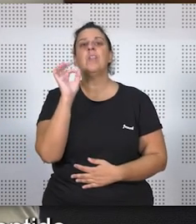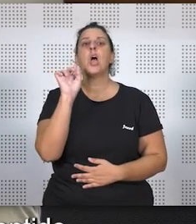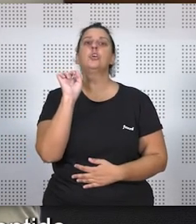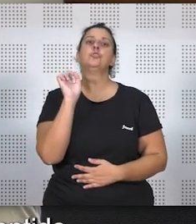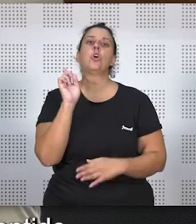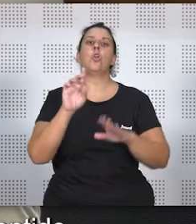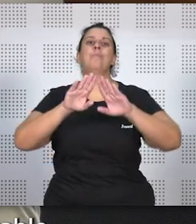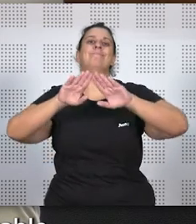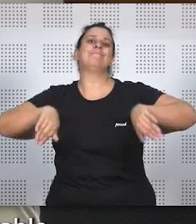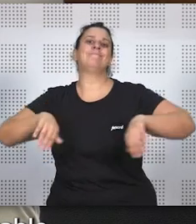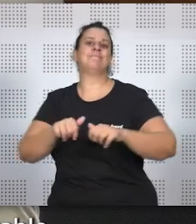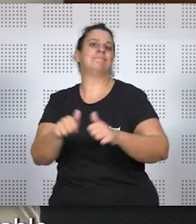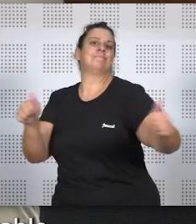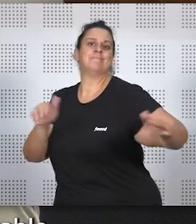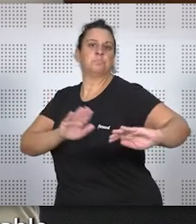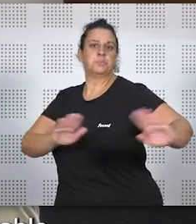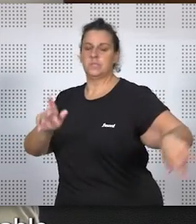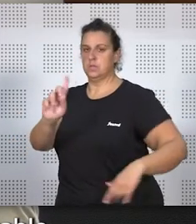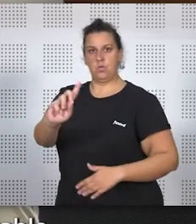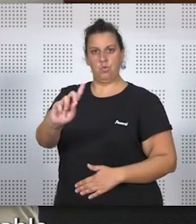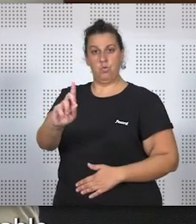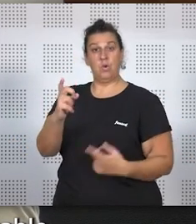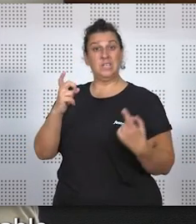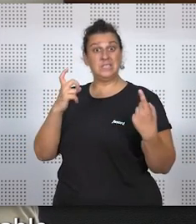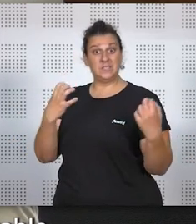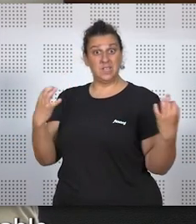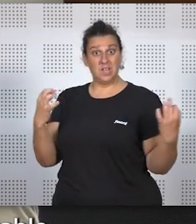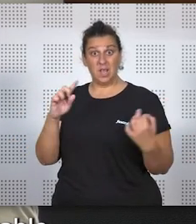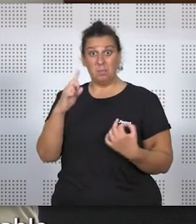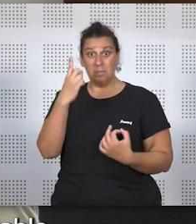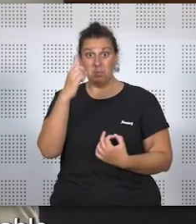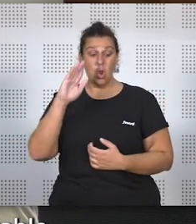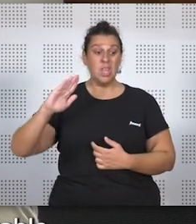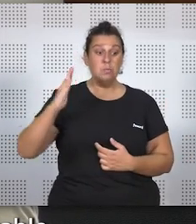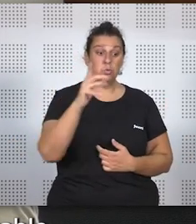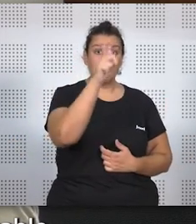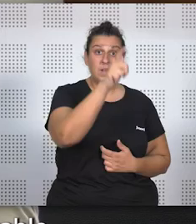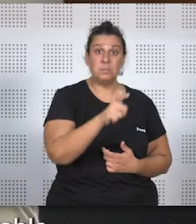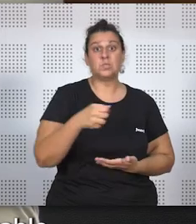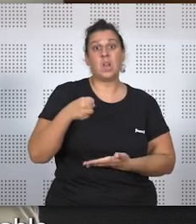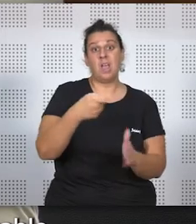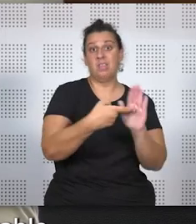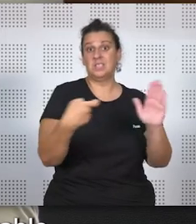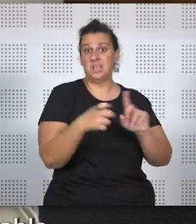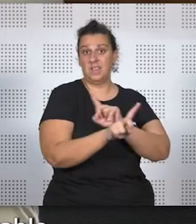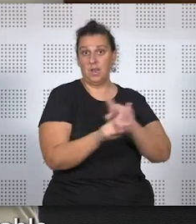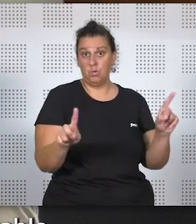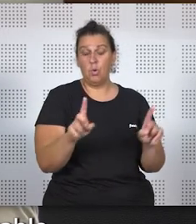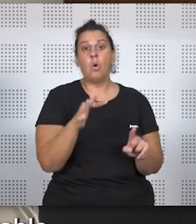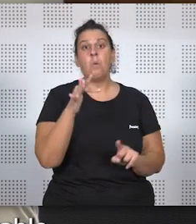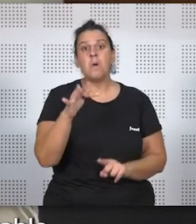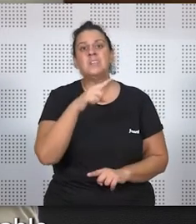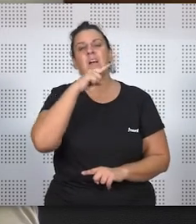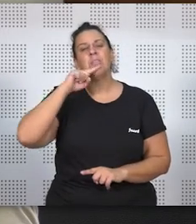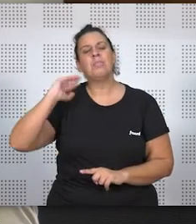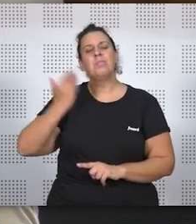ruptura de la relación, sino que es necesario que ésta, por un lado, no sea imputable al que deshereda, y, por otro lado, haya causado un daño